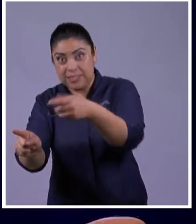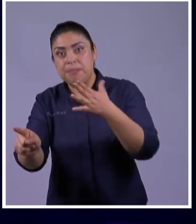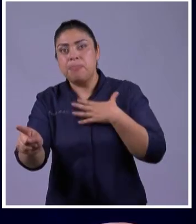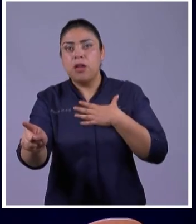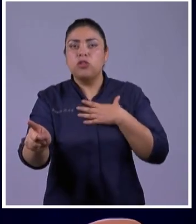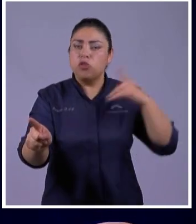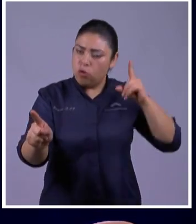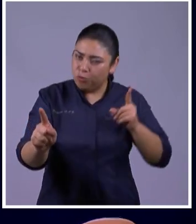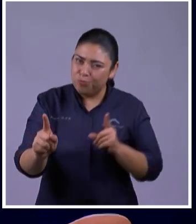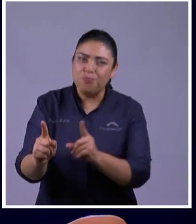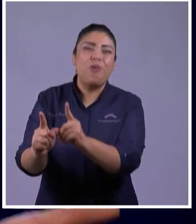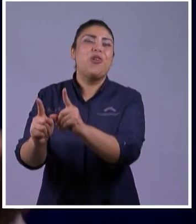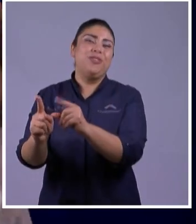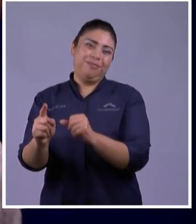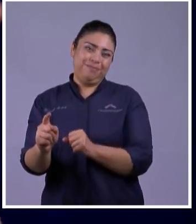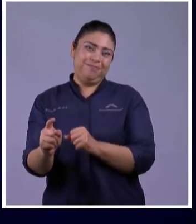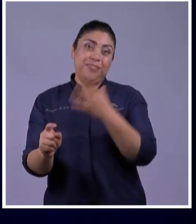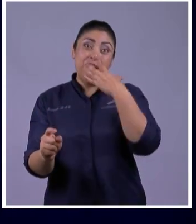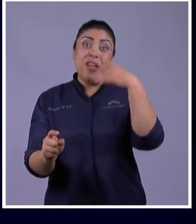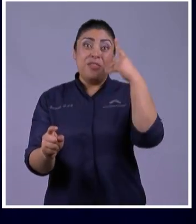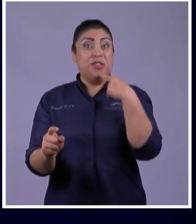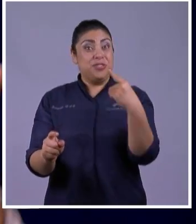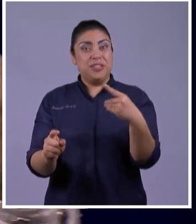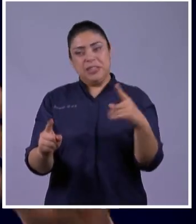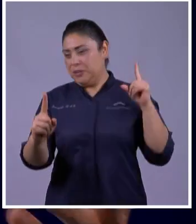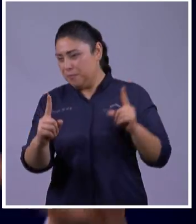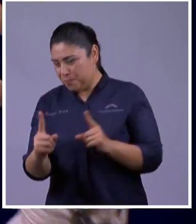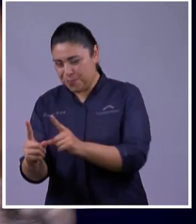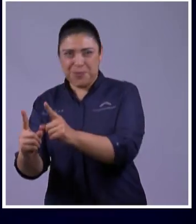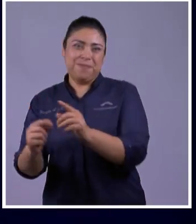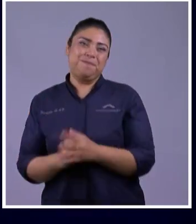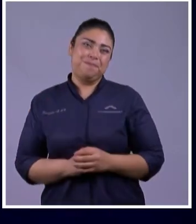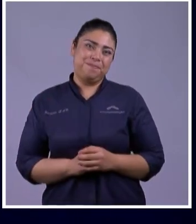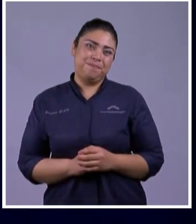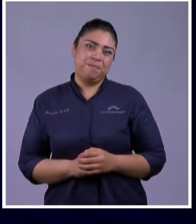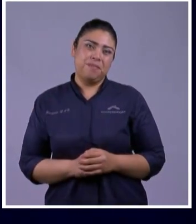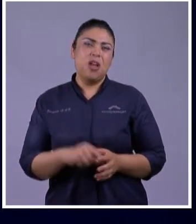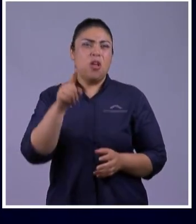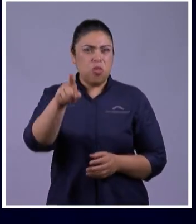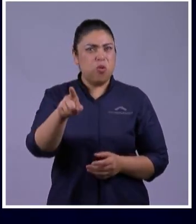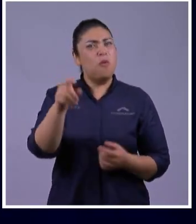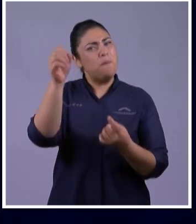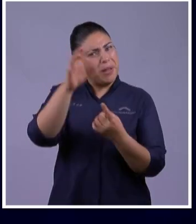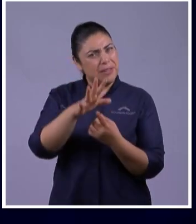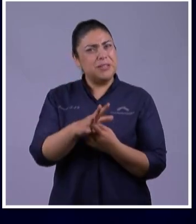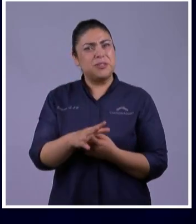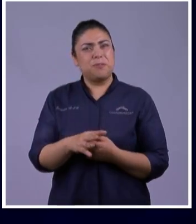La Confianza Que Esa Idea De Emprender Algo Será Bendecida Por Dios